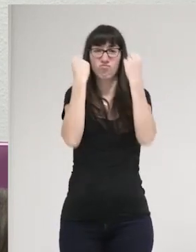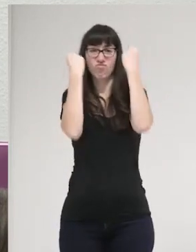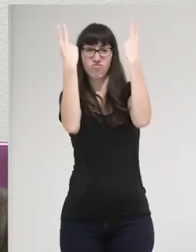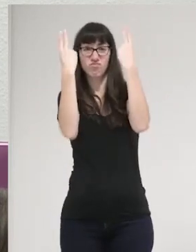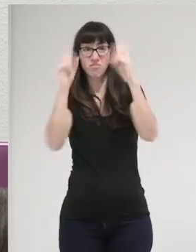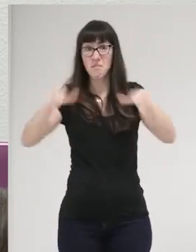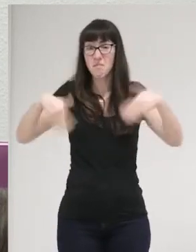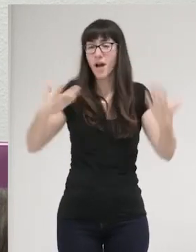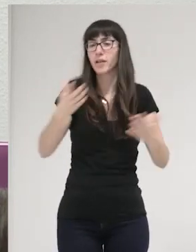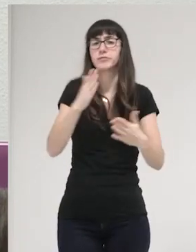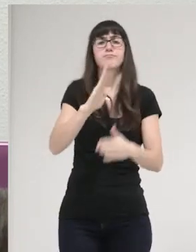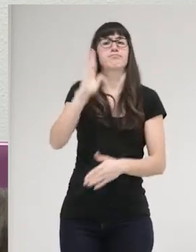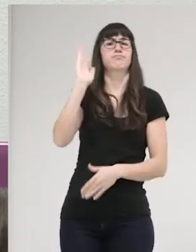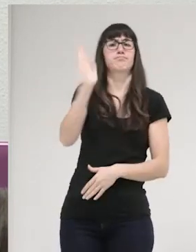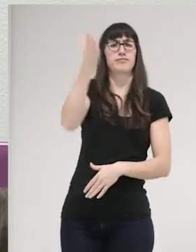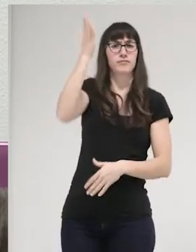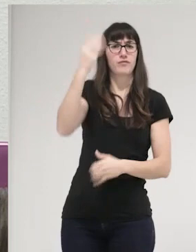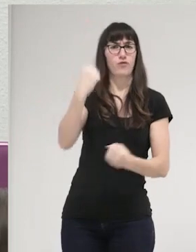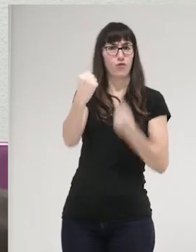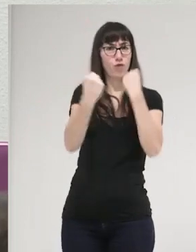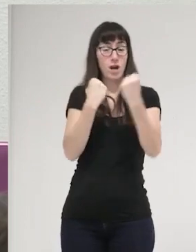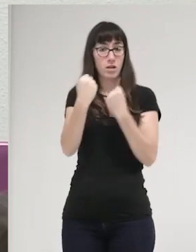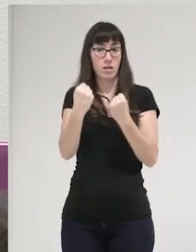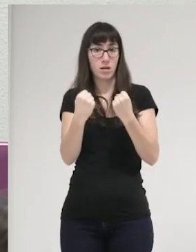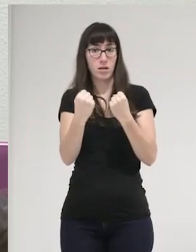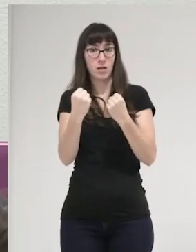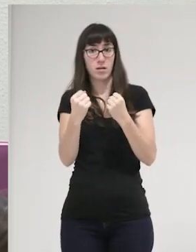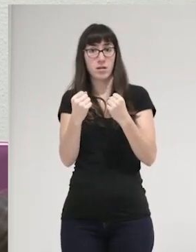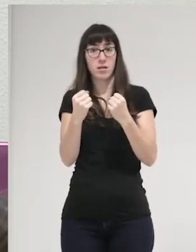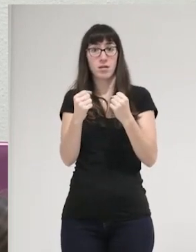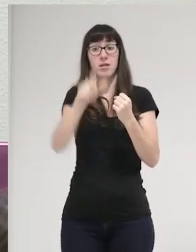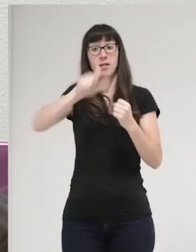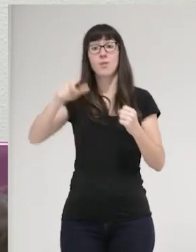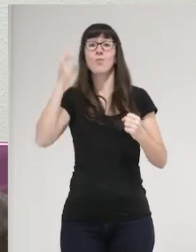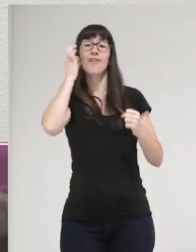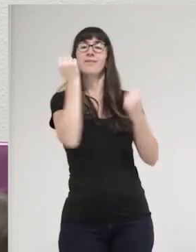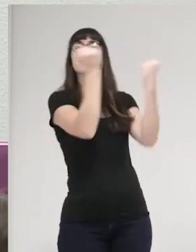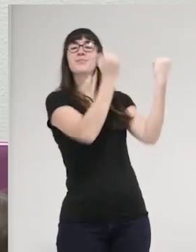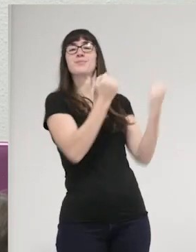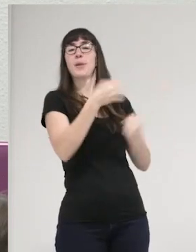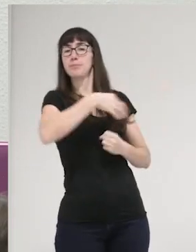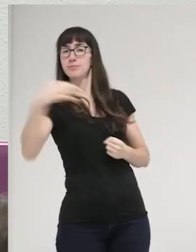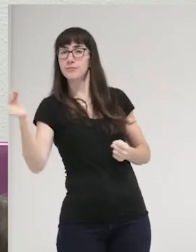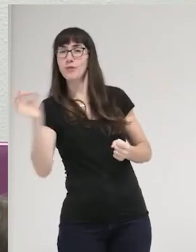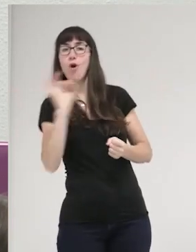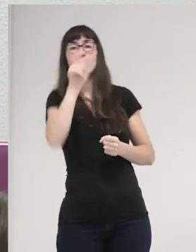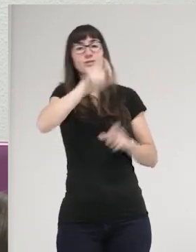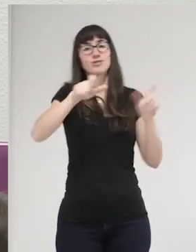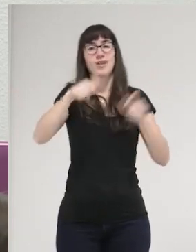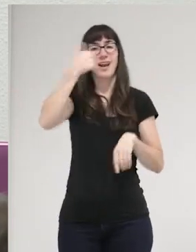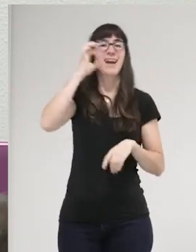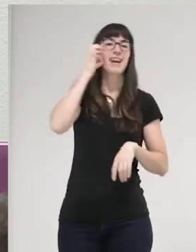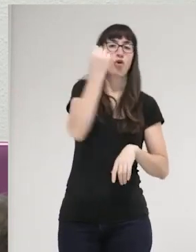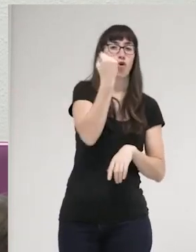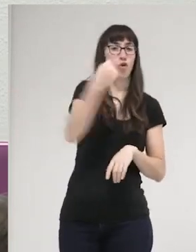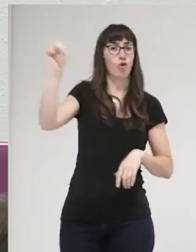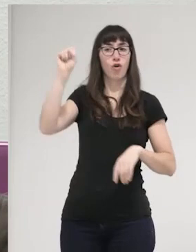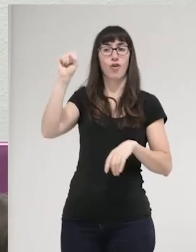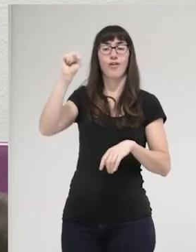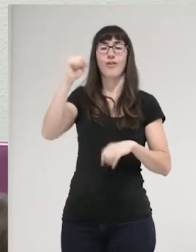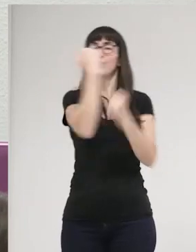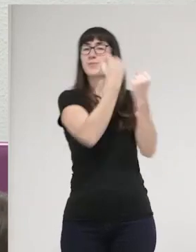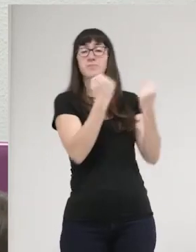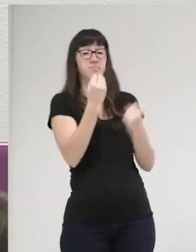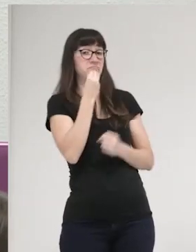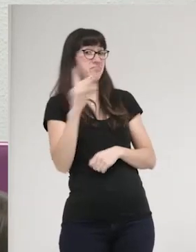sociedad, como bien sabemos. Tampoco acaban siendo efectivas para proteger a las mujeres ni a las personas disidentes del género y, evidentemente, se refuerza el sistema de